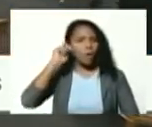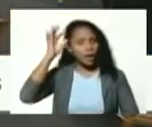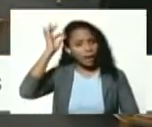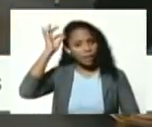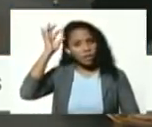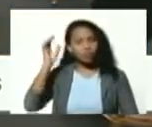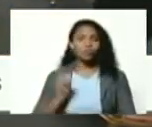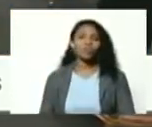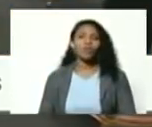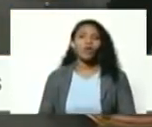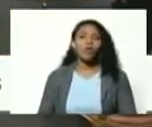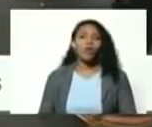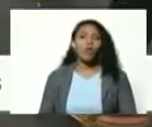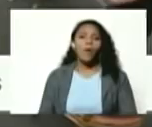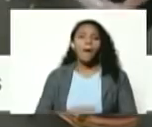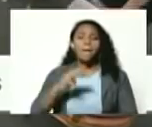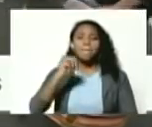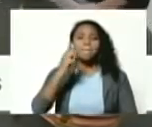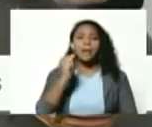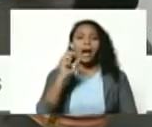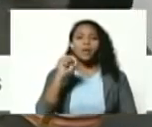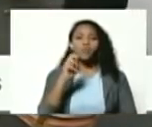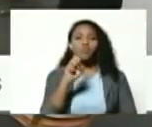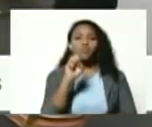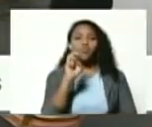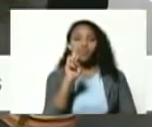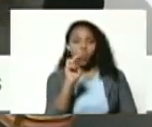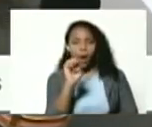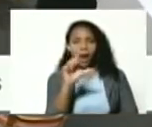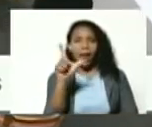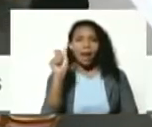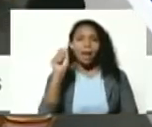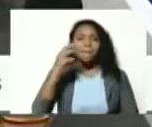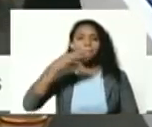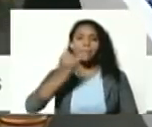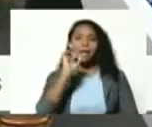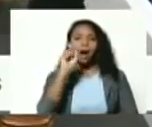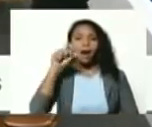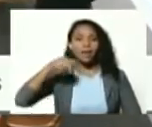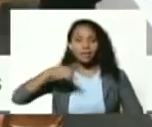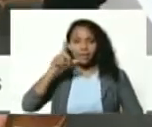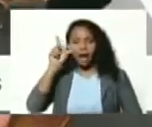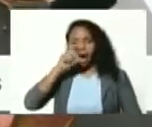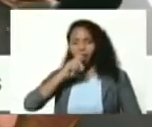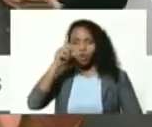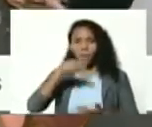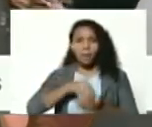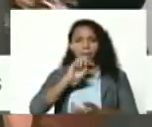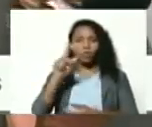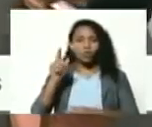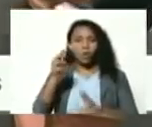Manuel Piar va para el Panteón este mismo año 2021